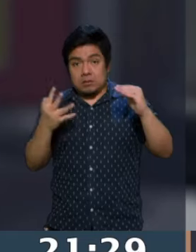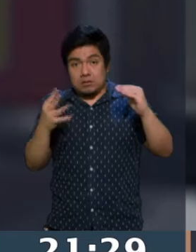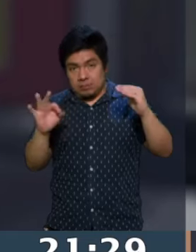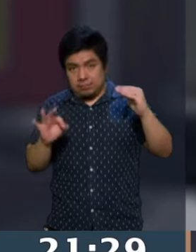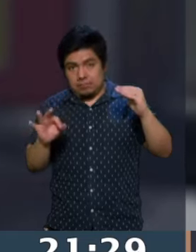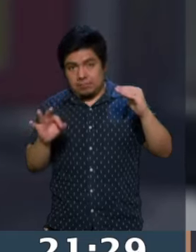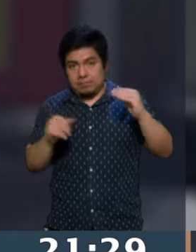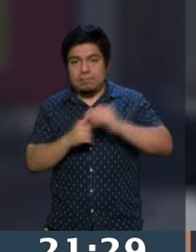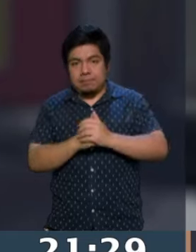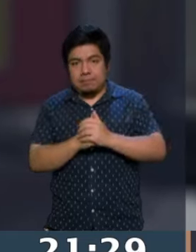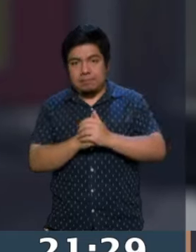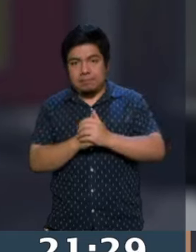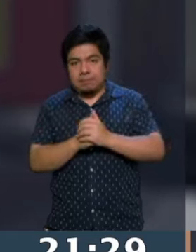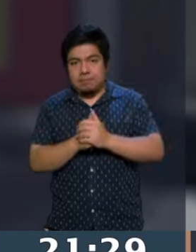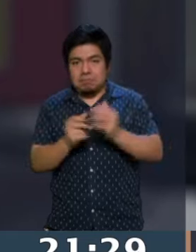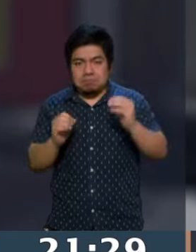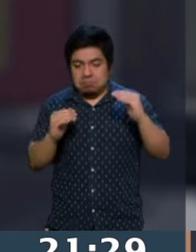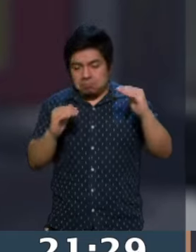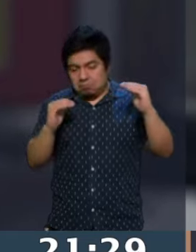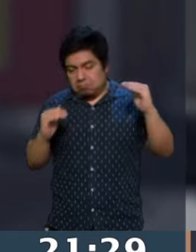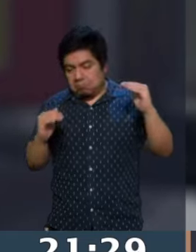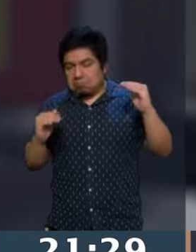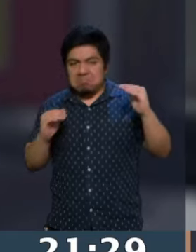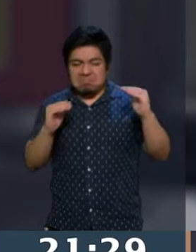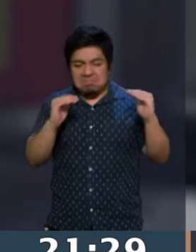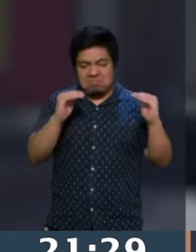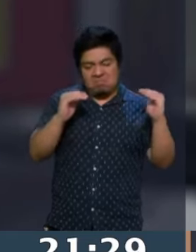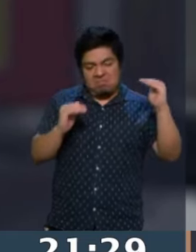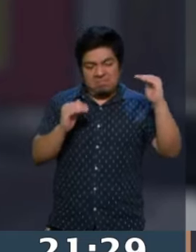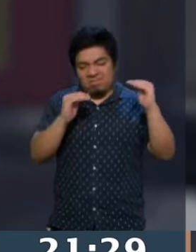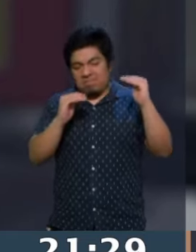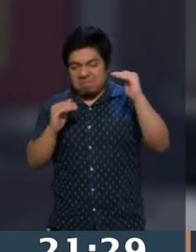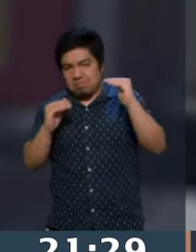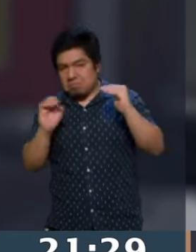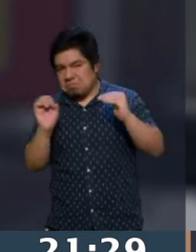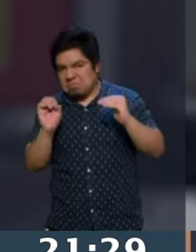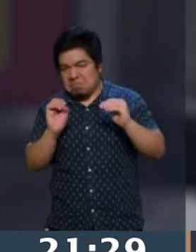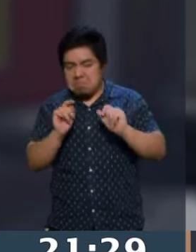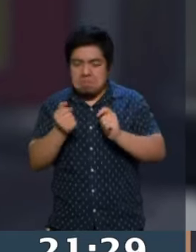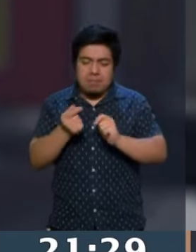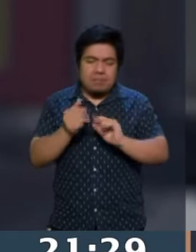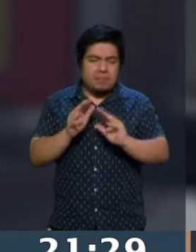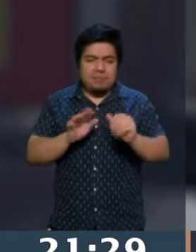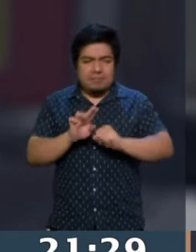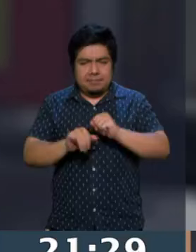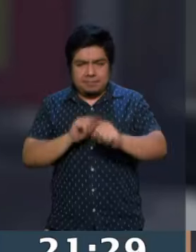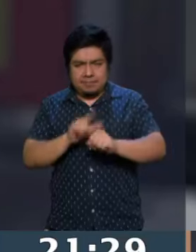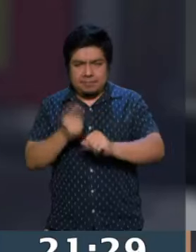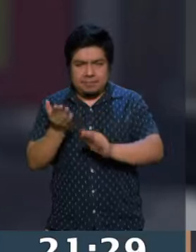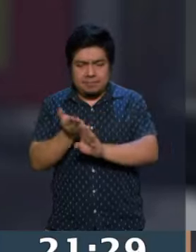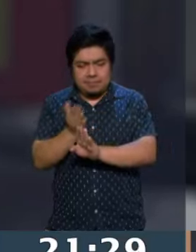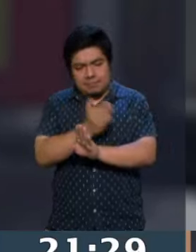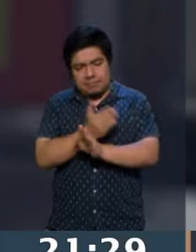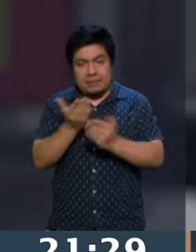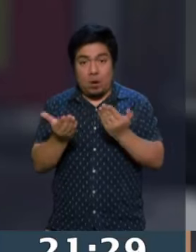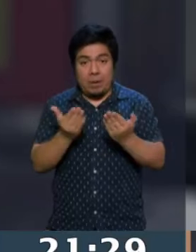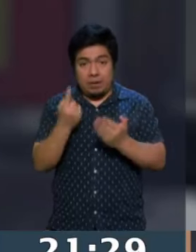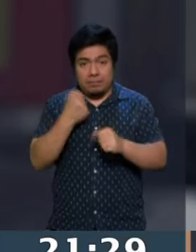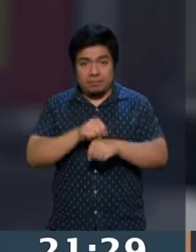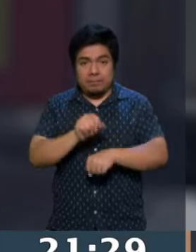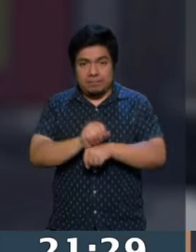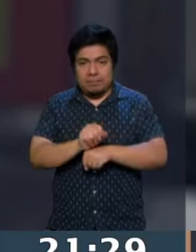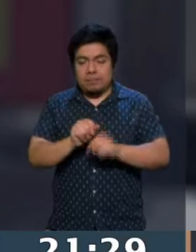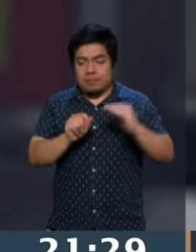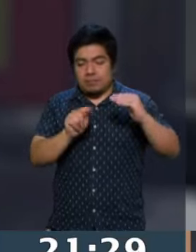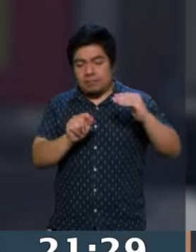4%. No ha habido tanto movimiento de números con respecto a la semana pasada. La semana pasada Santiago